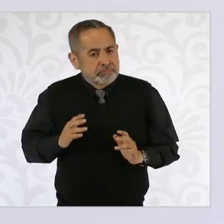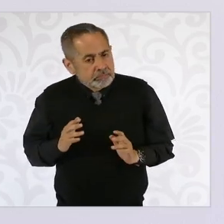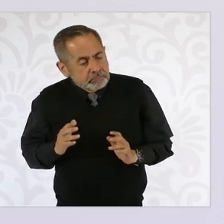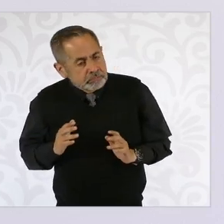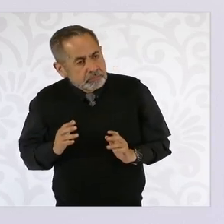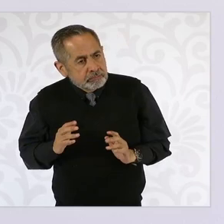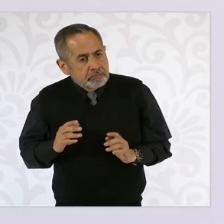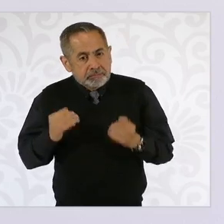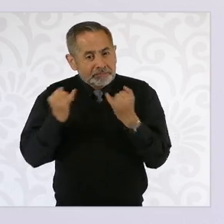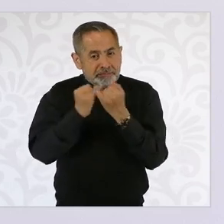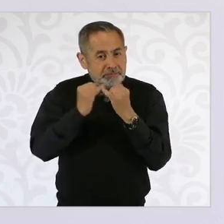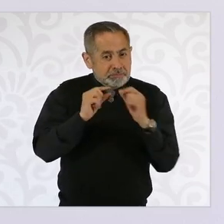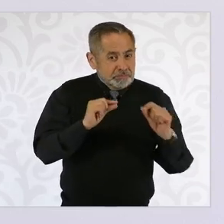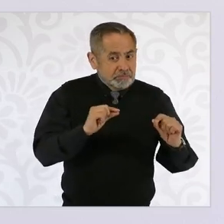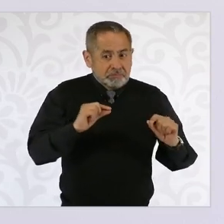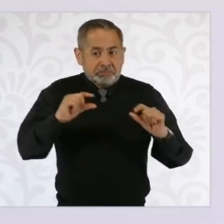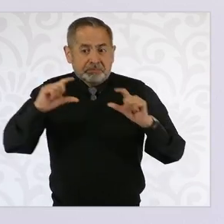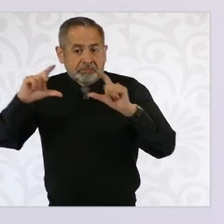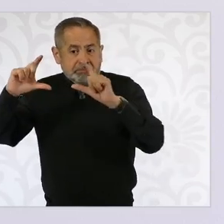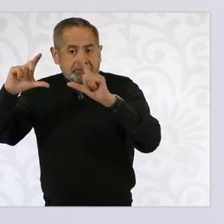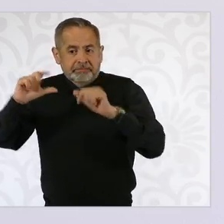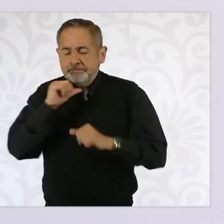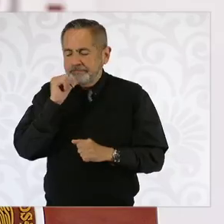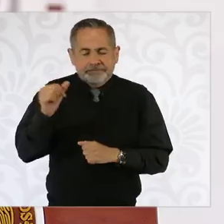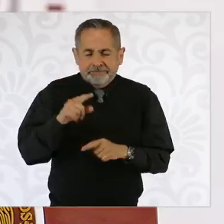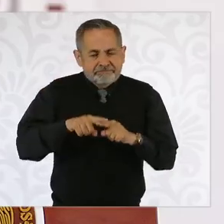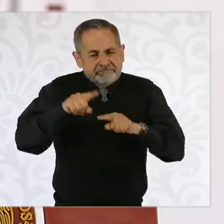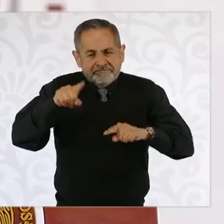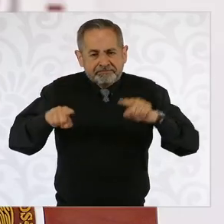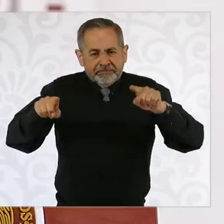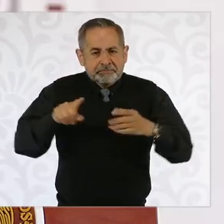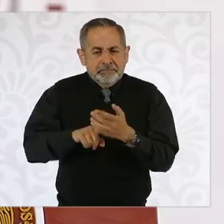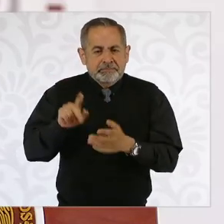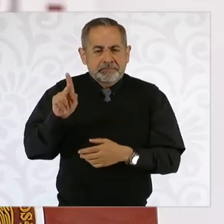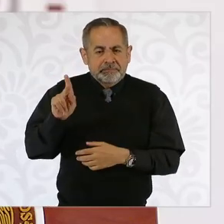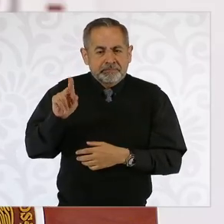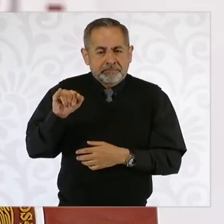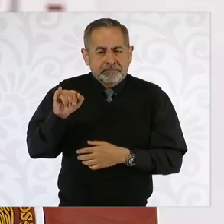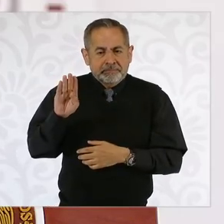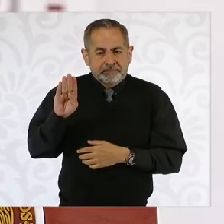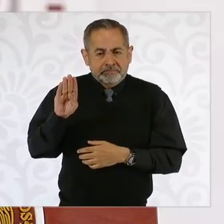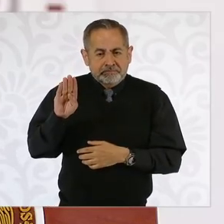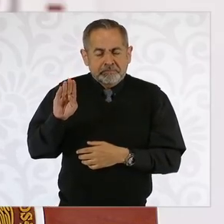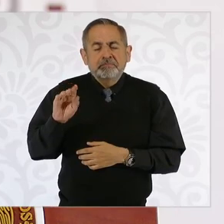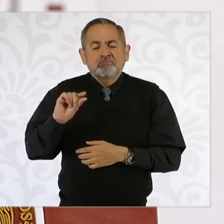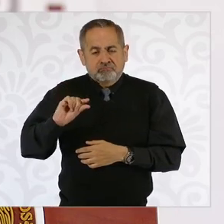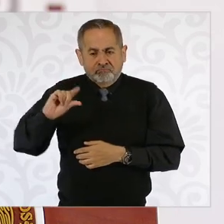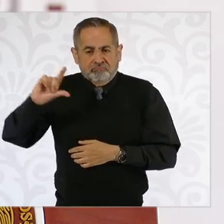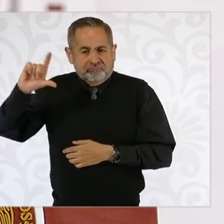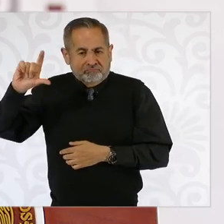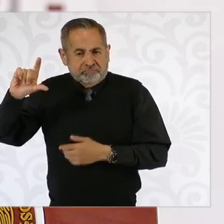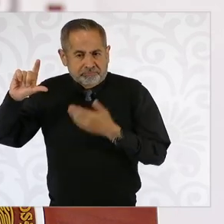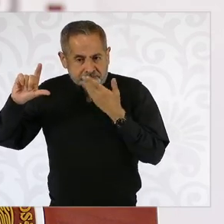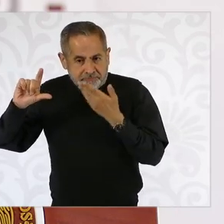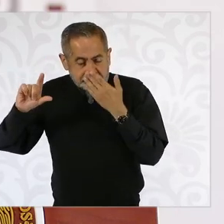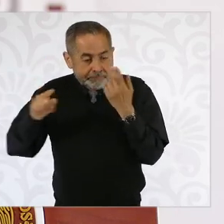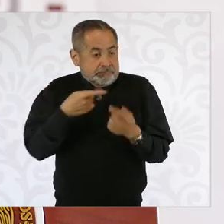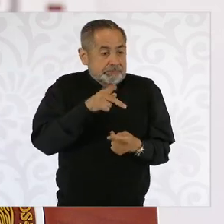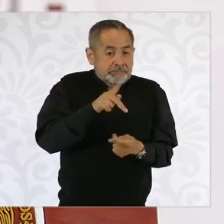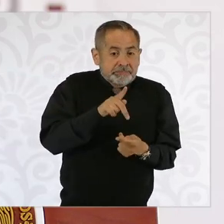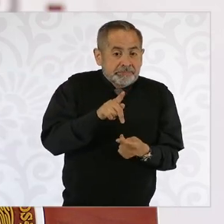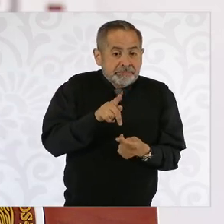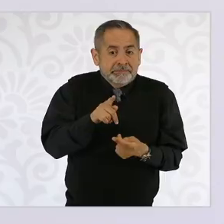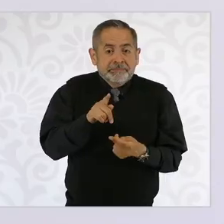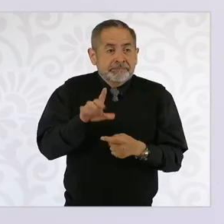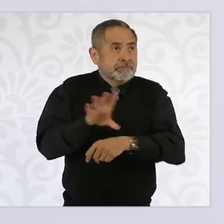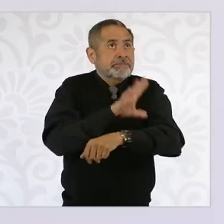necesariamente deben crecer a la misma velocidad, que puede crecer el PIB y la energía, si se usa más eficientemente,